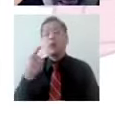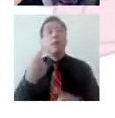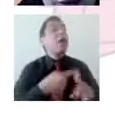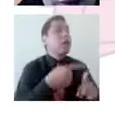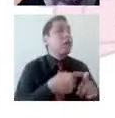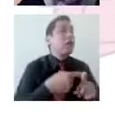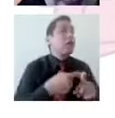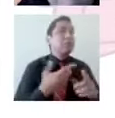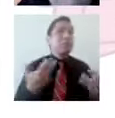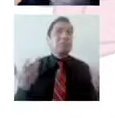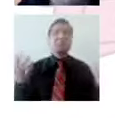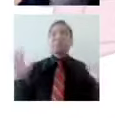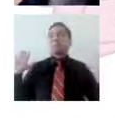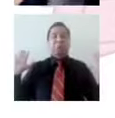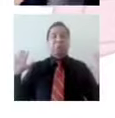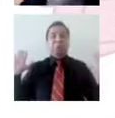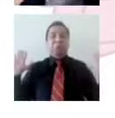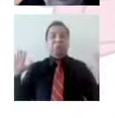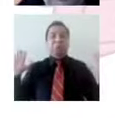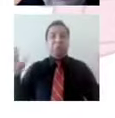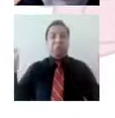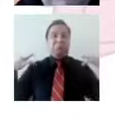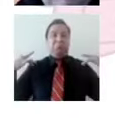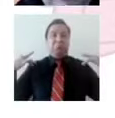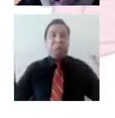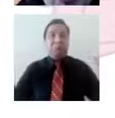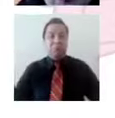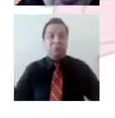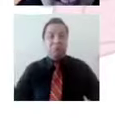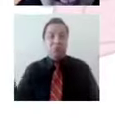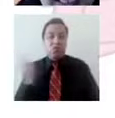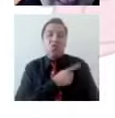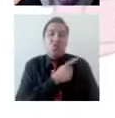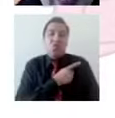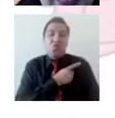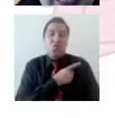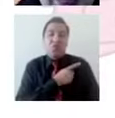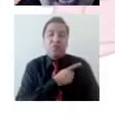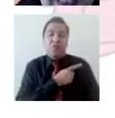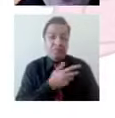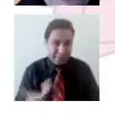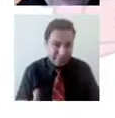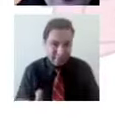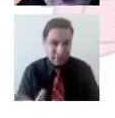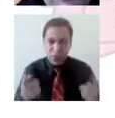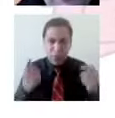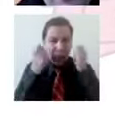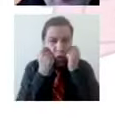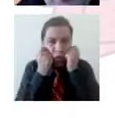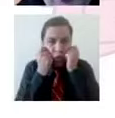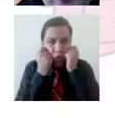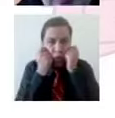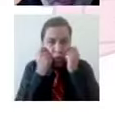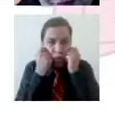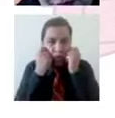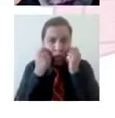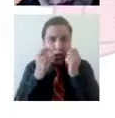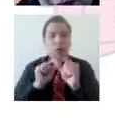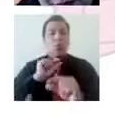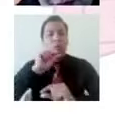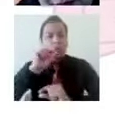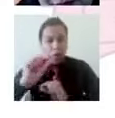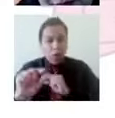a los papás. Pero lo que sí nos corresponde, día con día, es a construir ese vínculo afectivo.